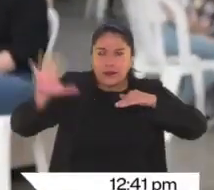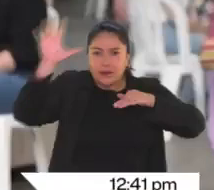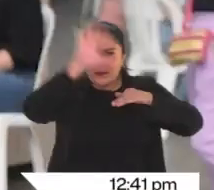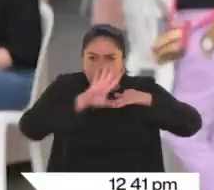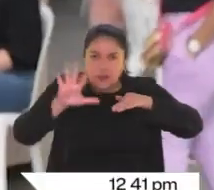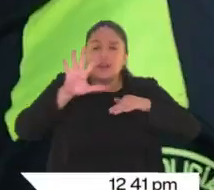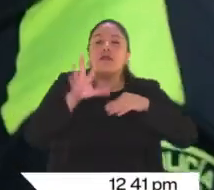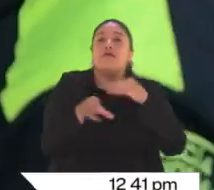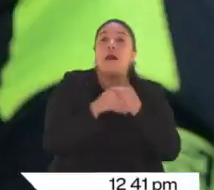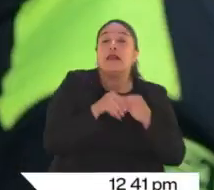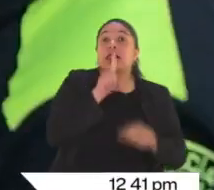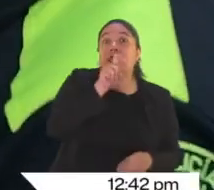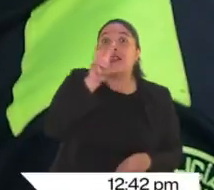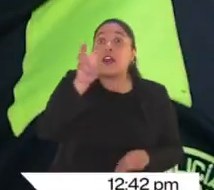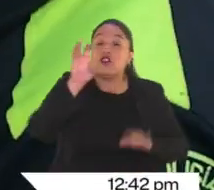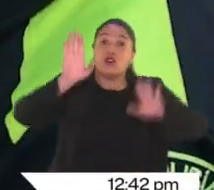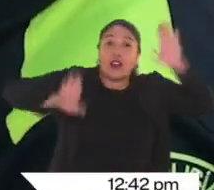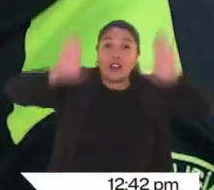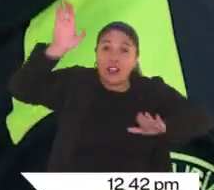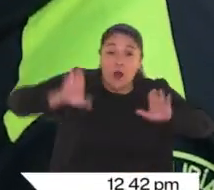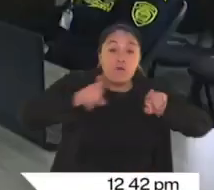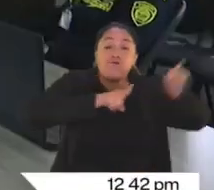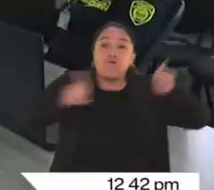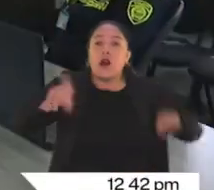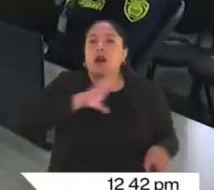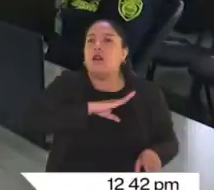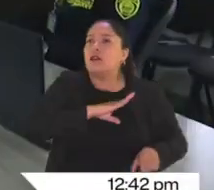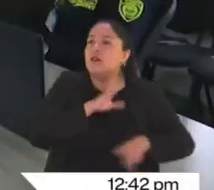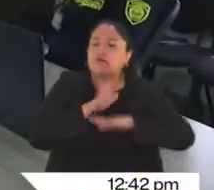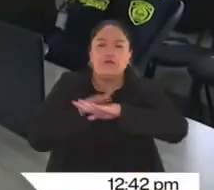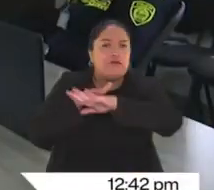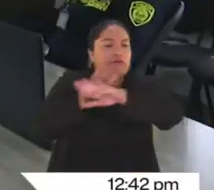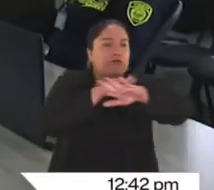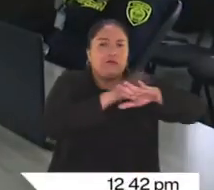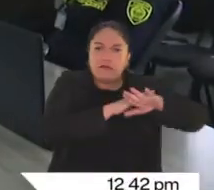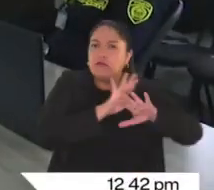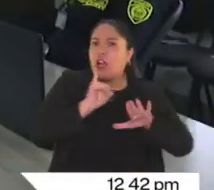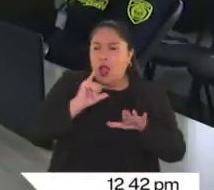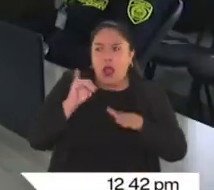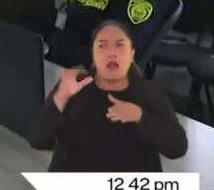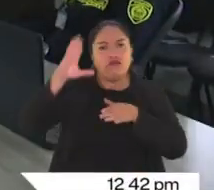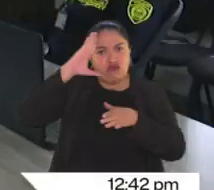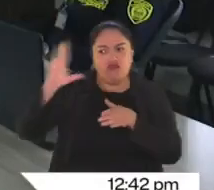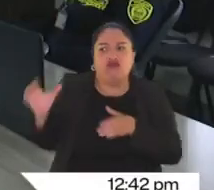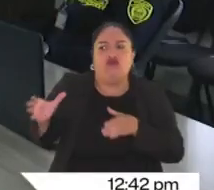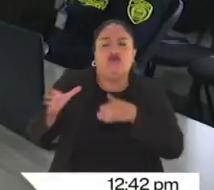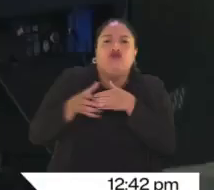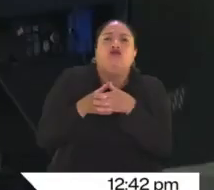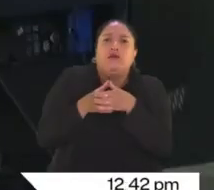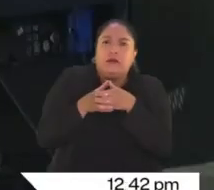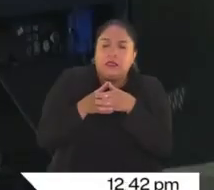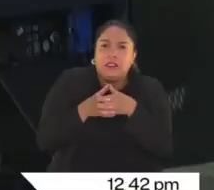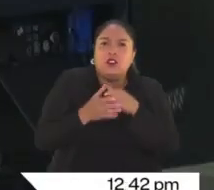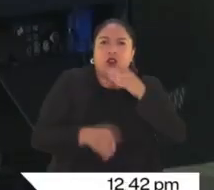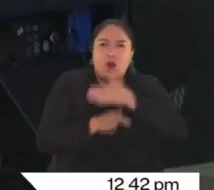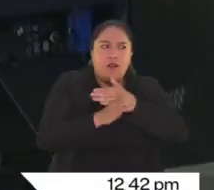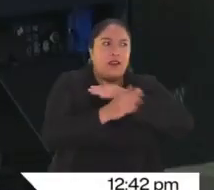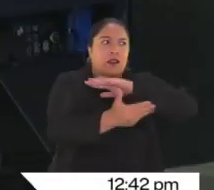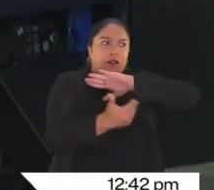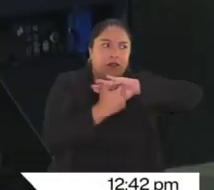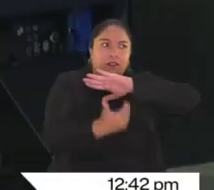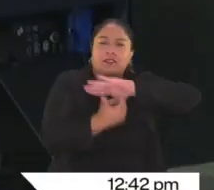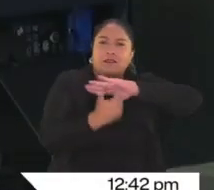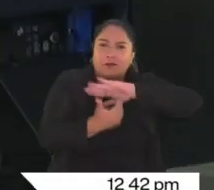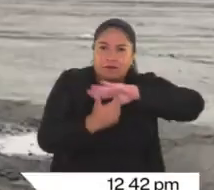candidatos a diferentes alcaldías denuncian que a pesar de tener esquema de seguridad, continúan recibiendo amenazas.